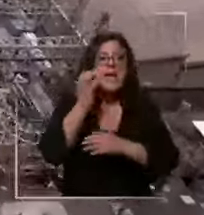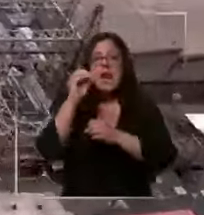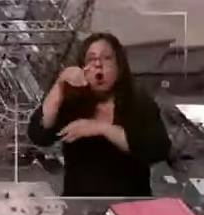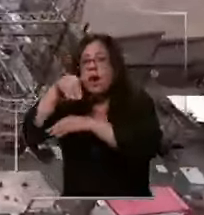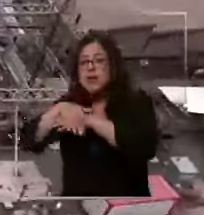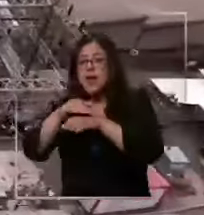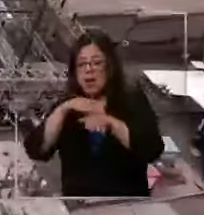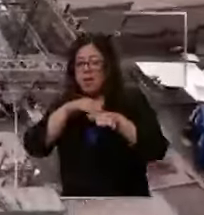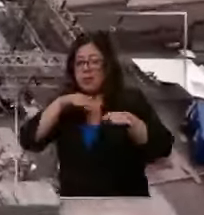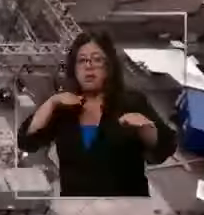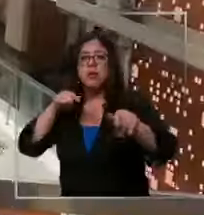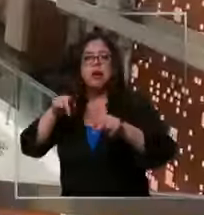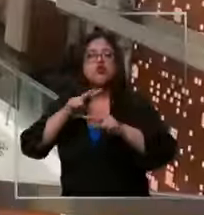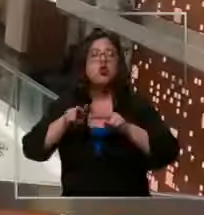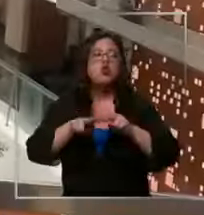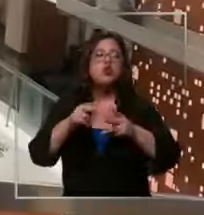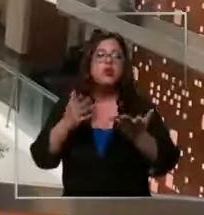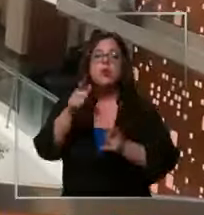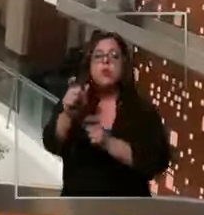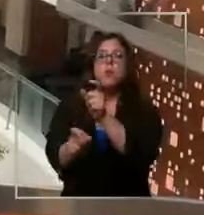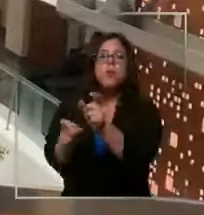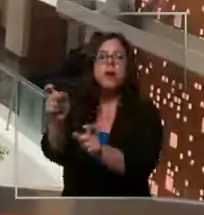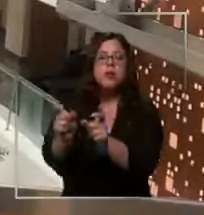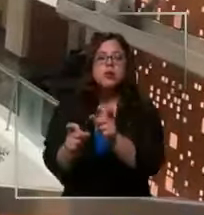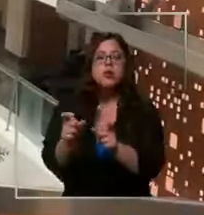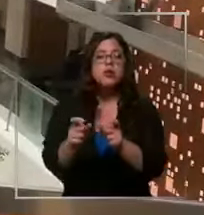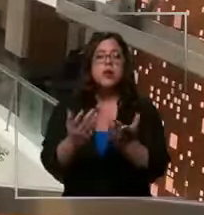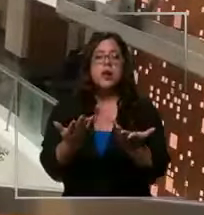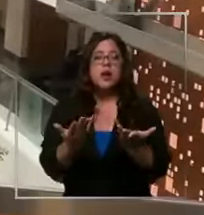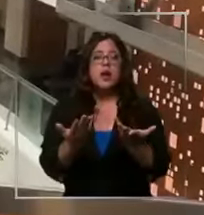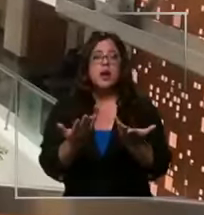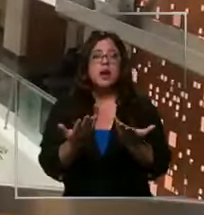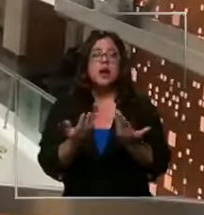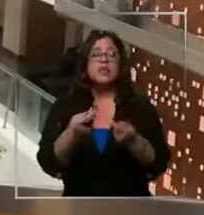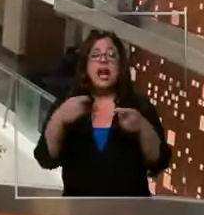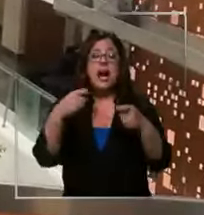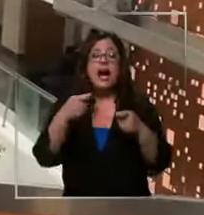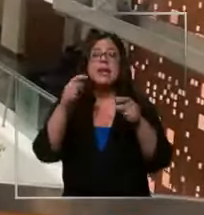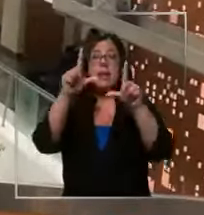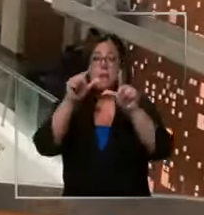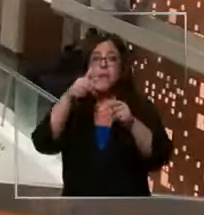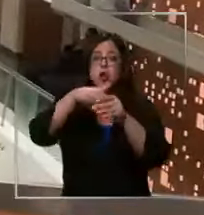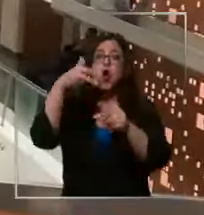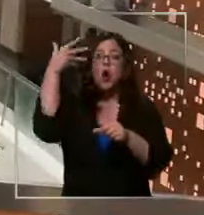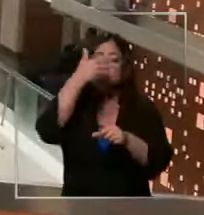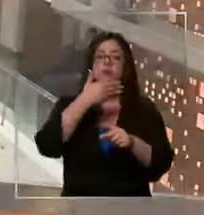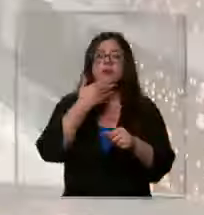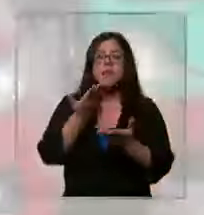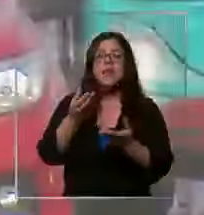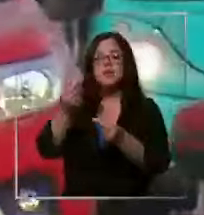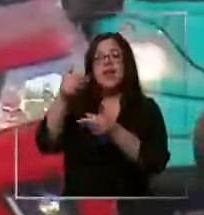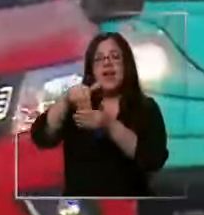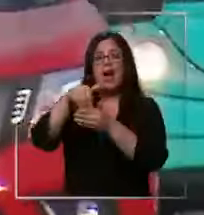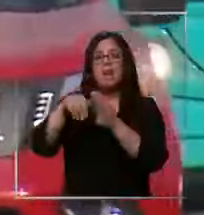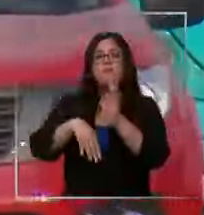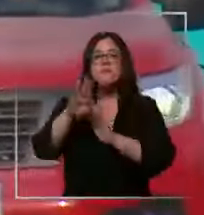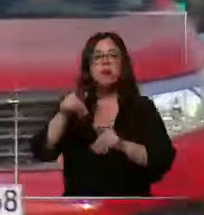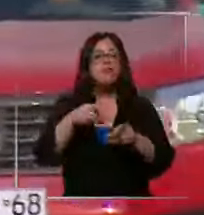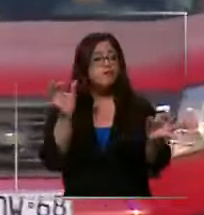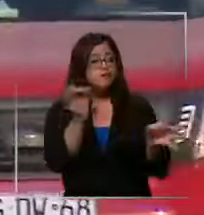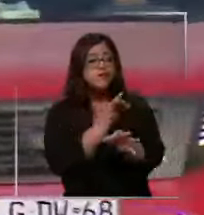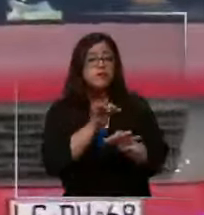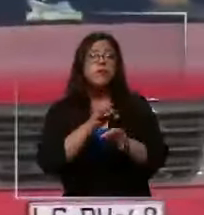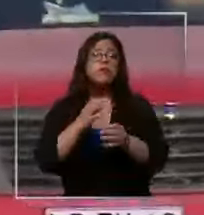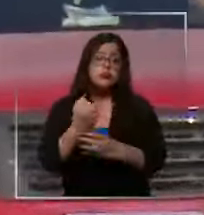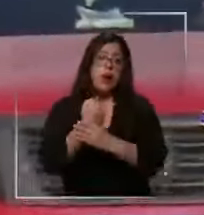una de las soluciones para que estos usuarios consuman menos combustible y por lo tanto ahorren un poco. Consejos que nunca